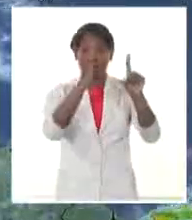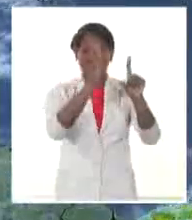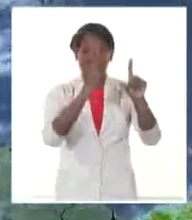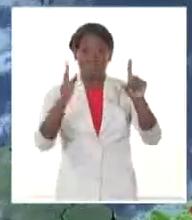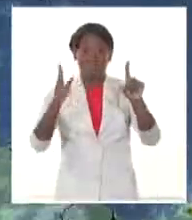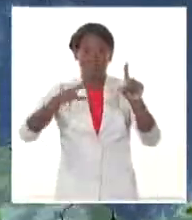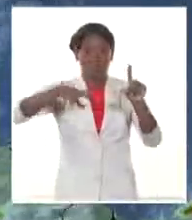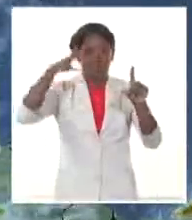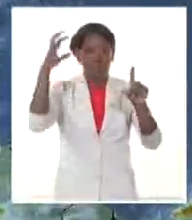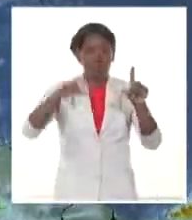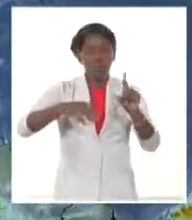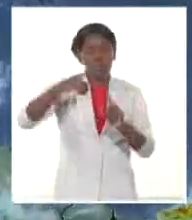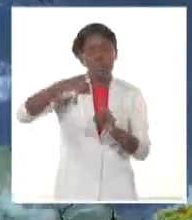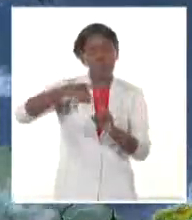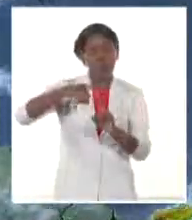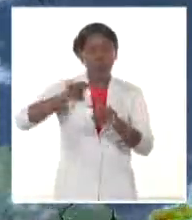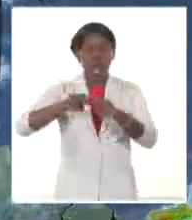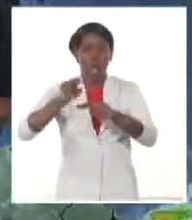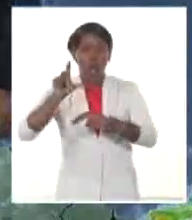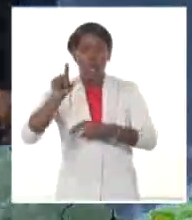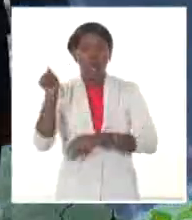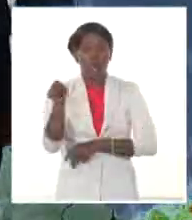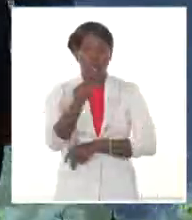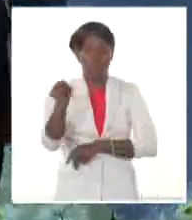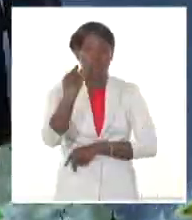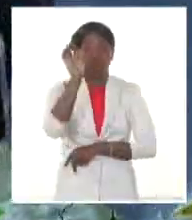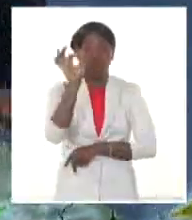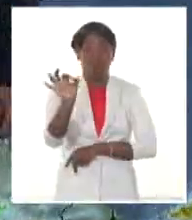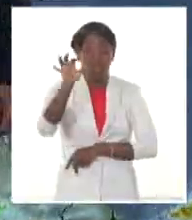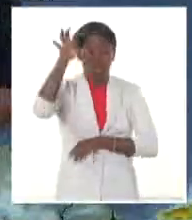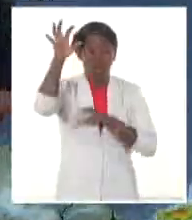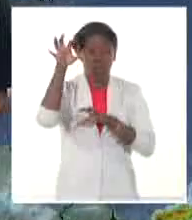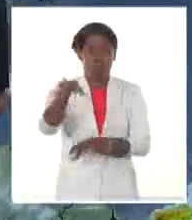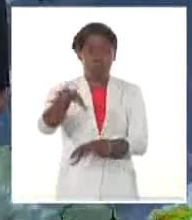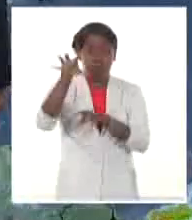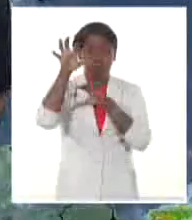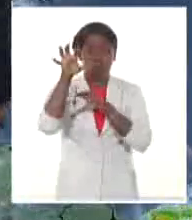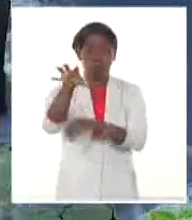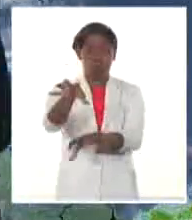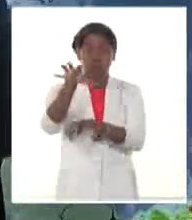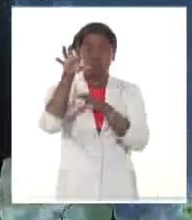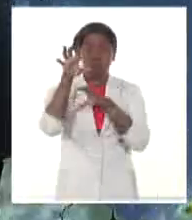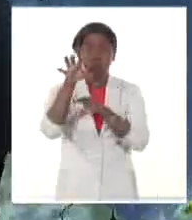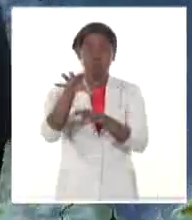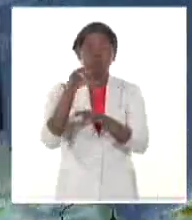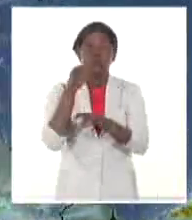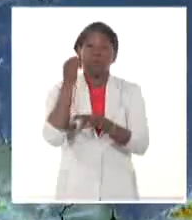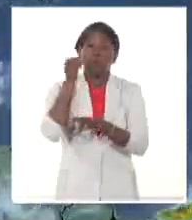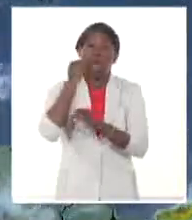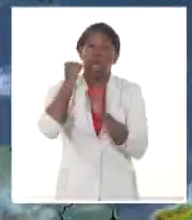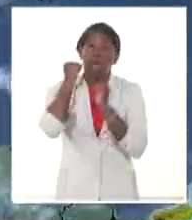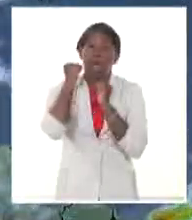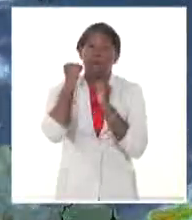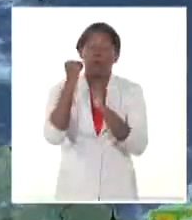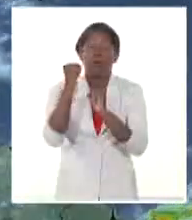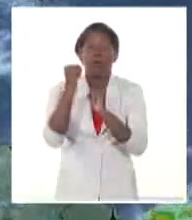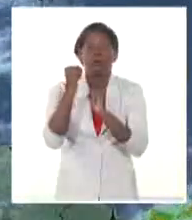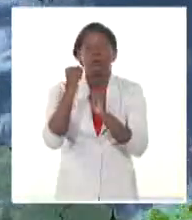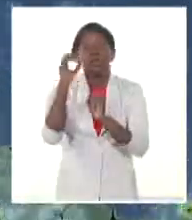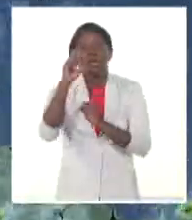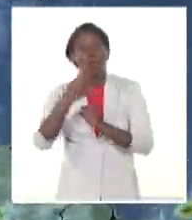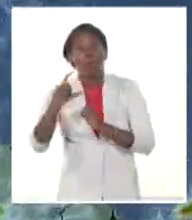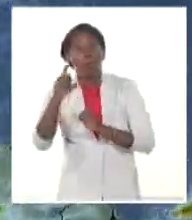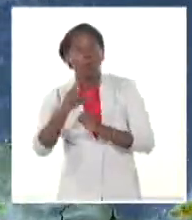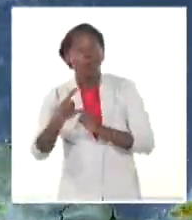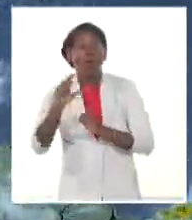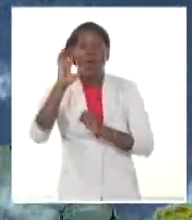las provincias de las Tunas, Holguín, aquí estará la mayor fuerza de la lluvia. Incluso puede ser fuerte en algunas localidades desde el norte de Camagüey